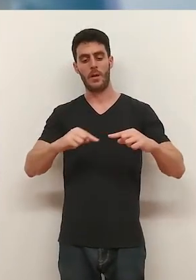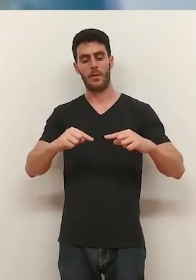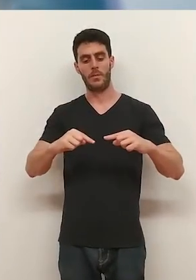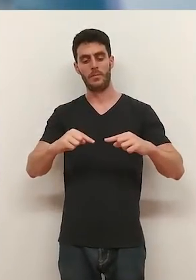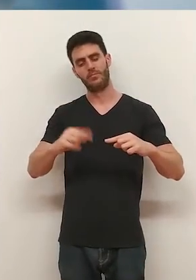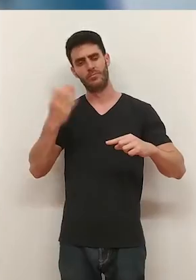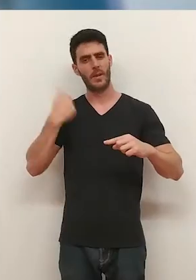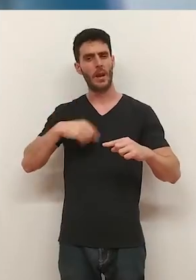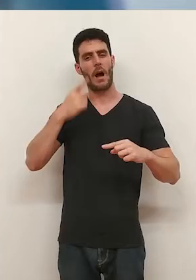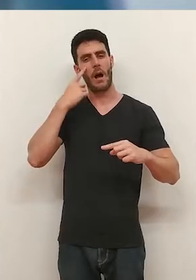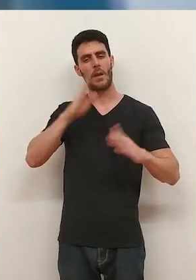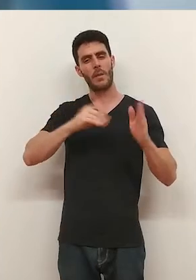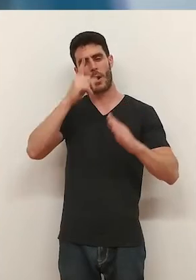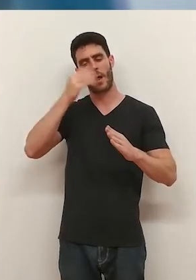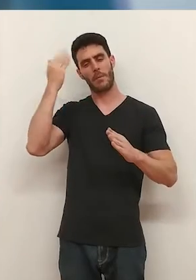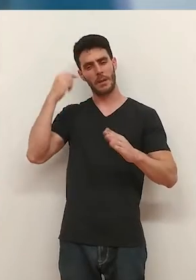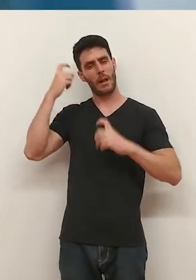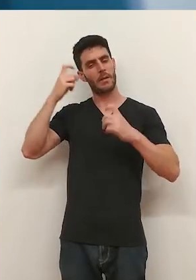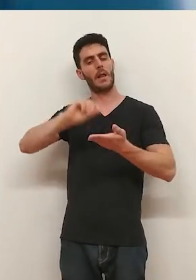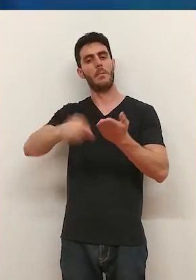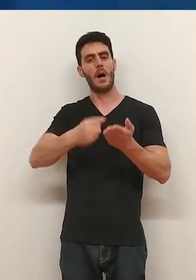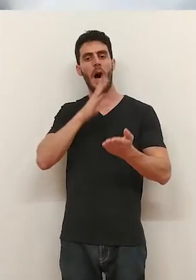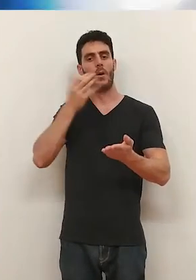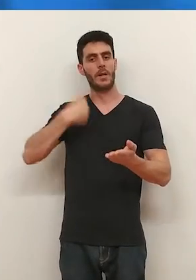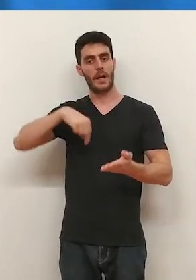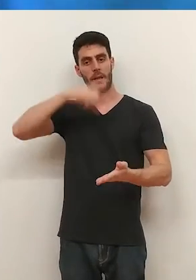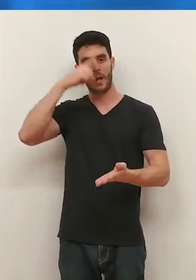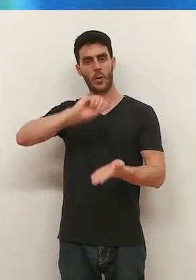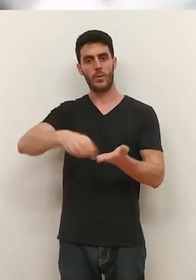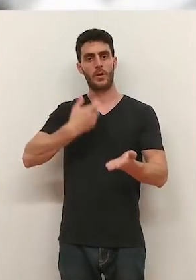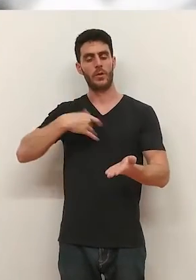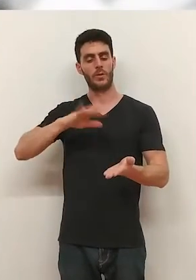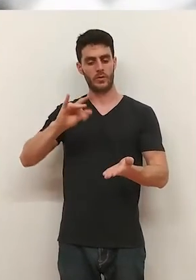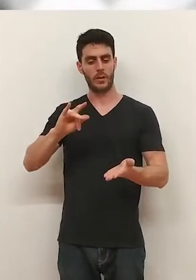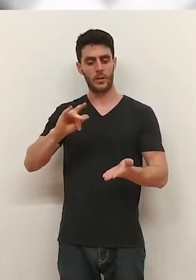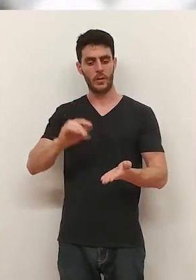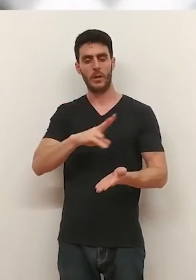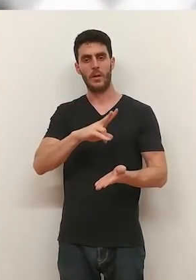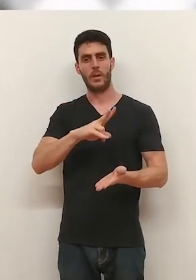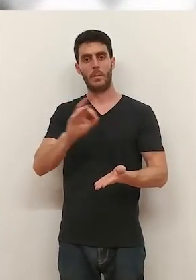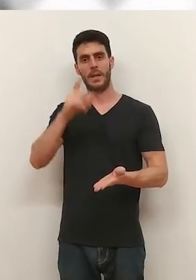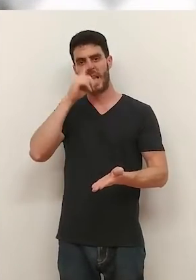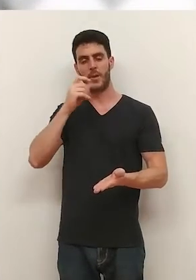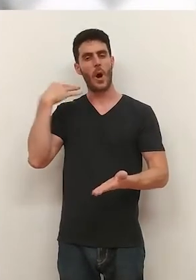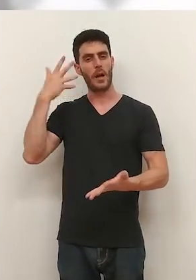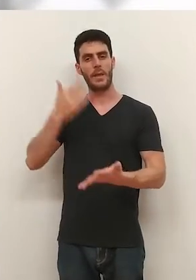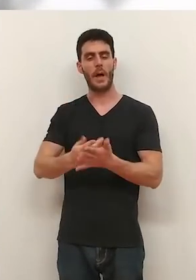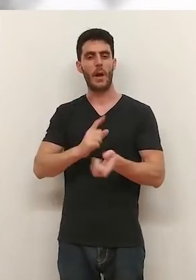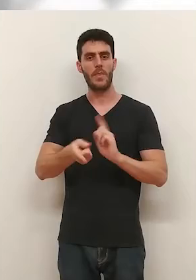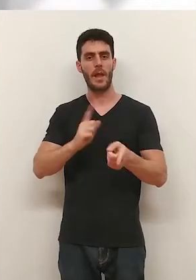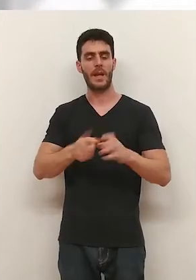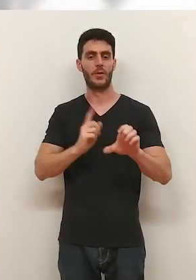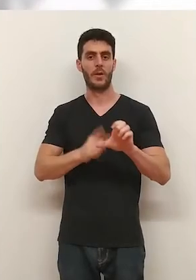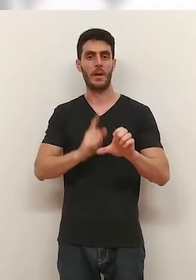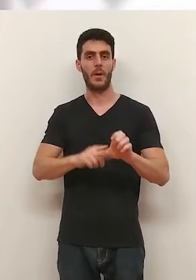el técnico lleva en la órbita de Eduardo Arevalo desde la pasada temporada y ahora llega a Alcalahorra tras dos décadas dirigiendo equipos en